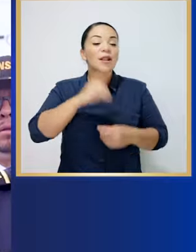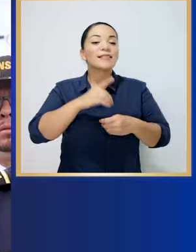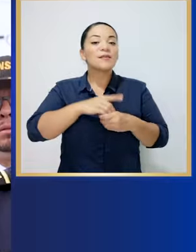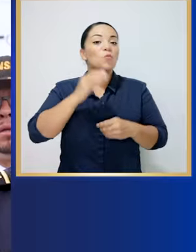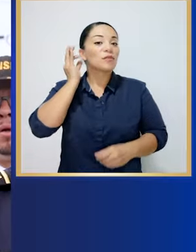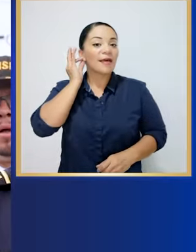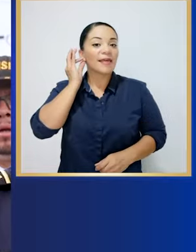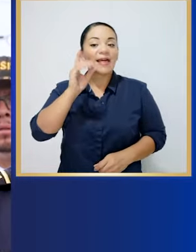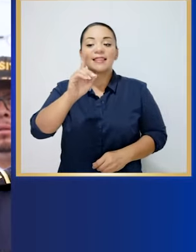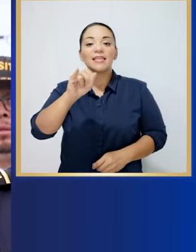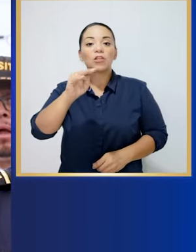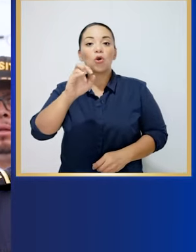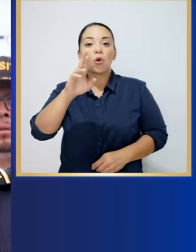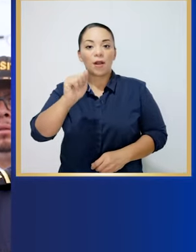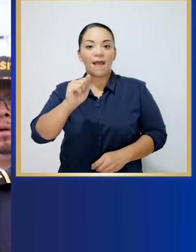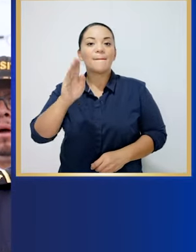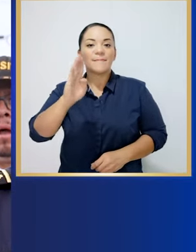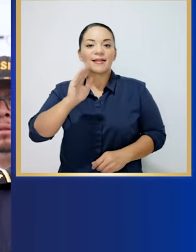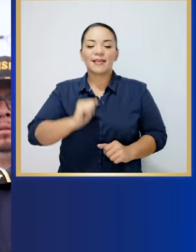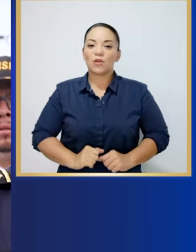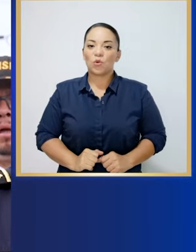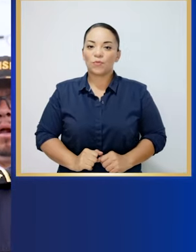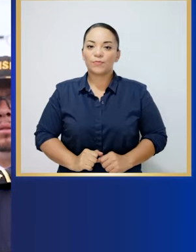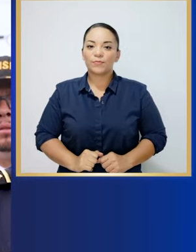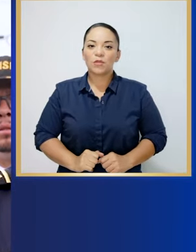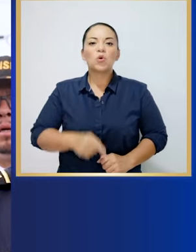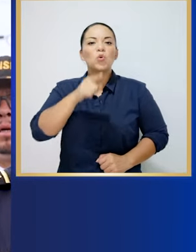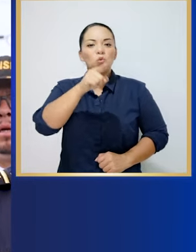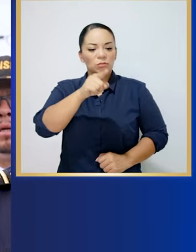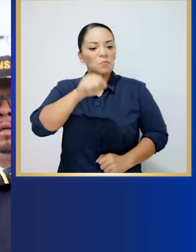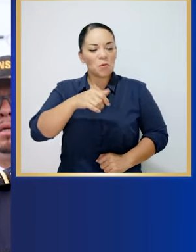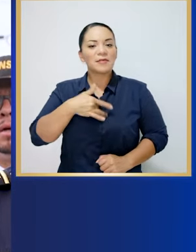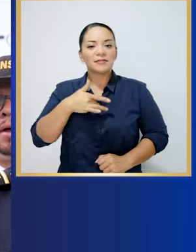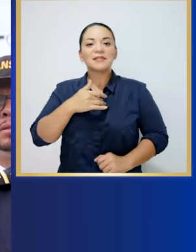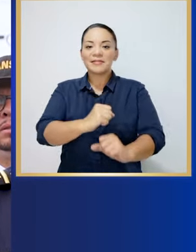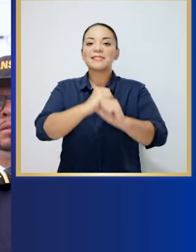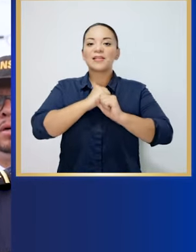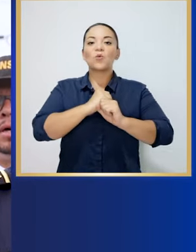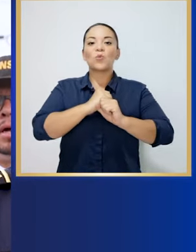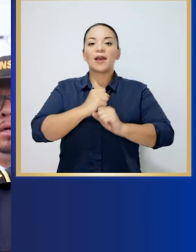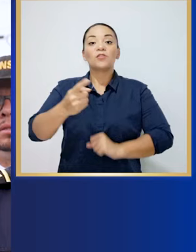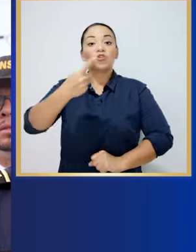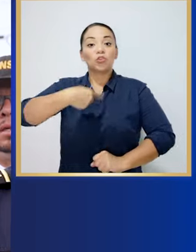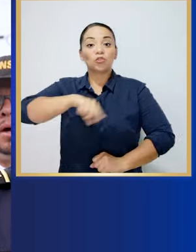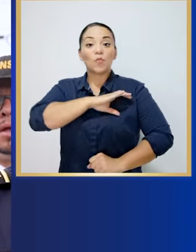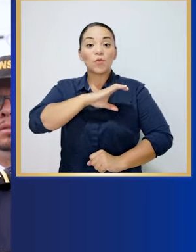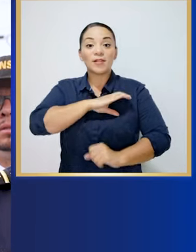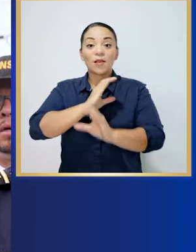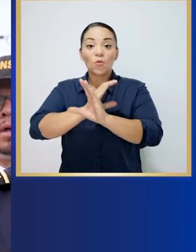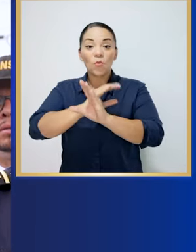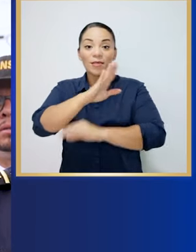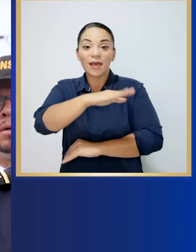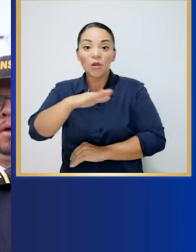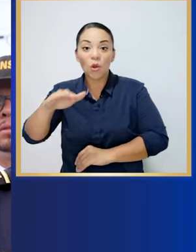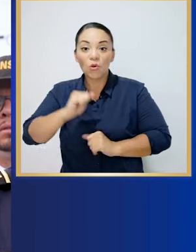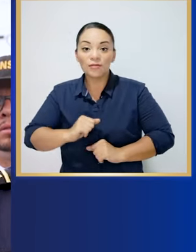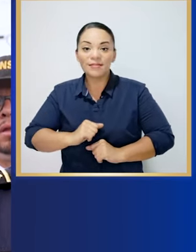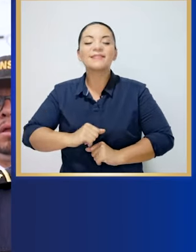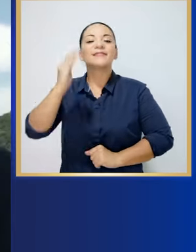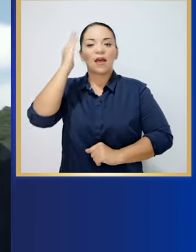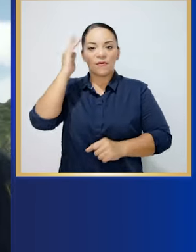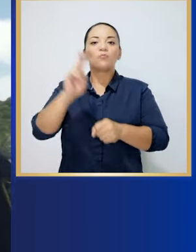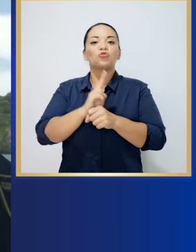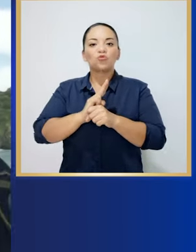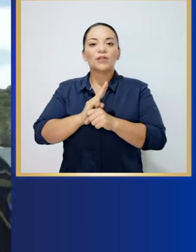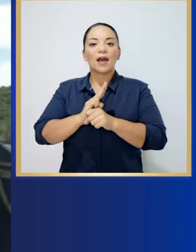Señora diputada Dinora Barquero, puede estar absolutamente segura que los policías de Guardacostas